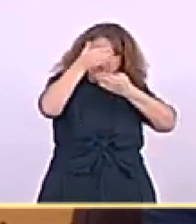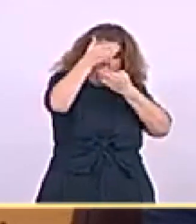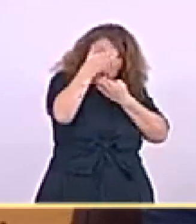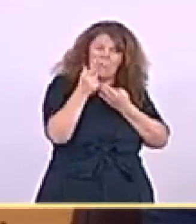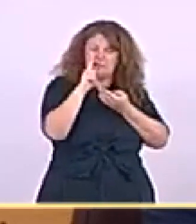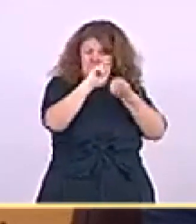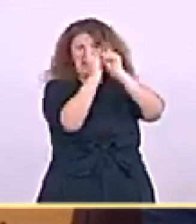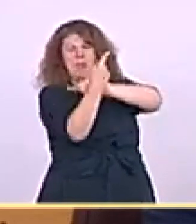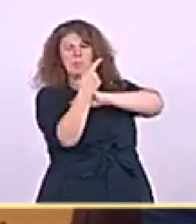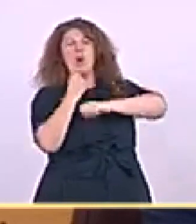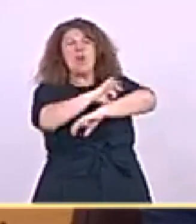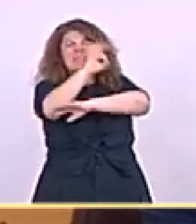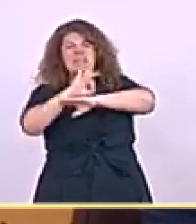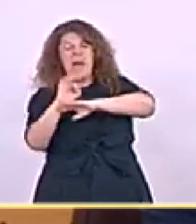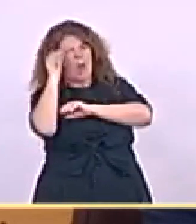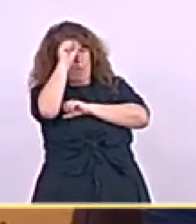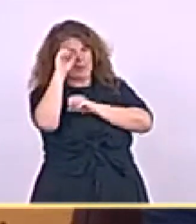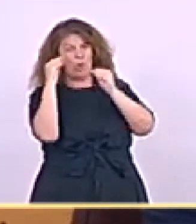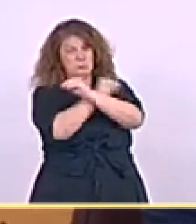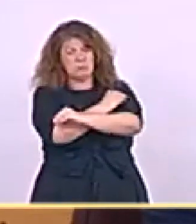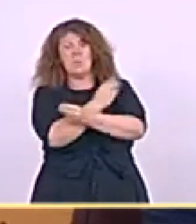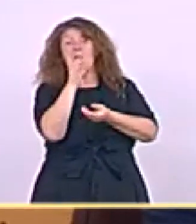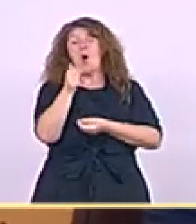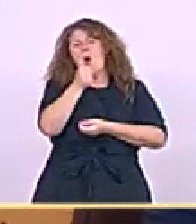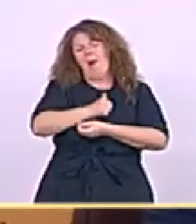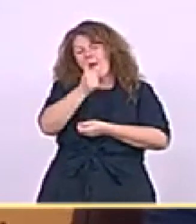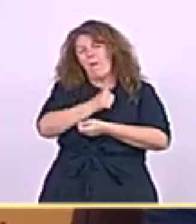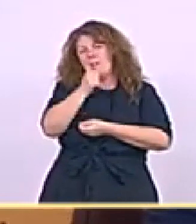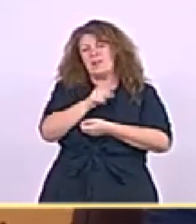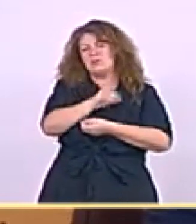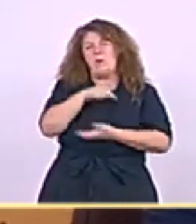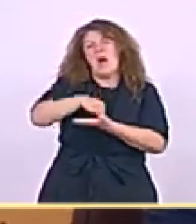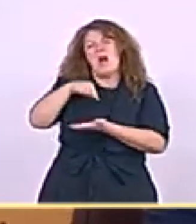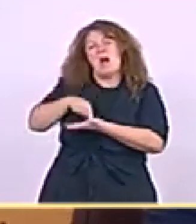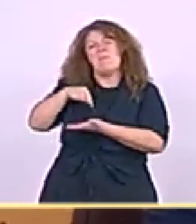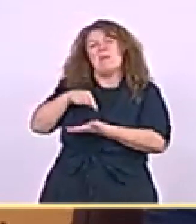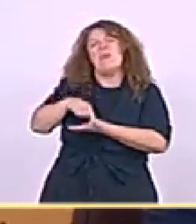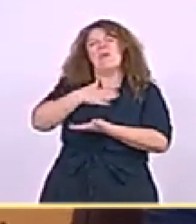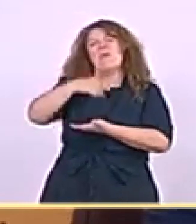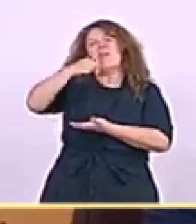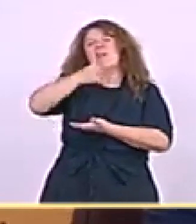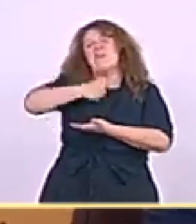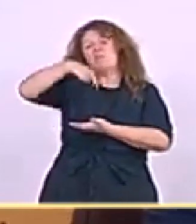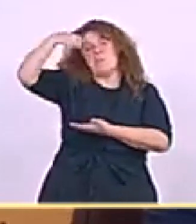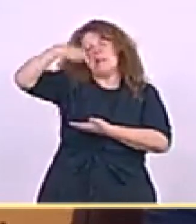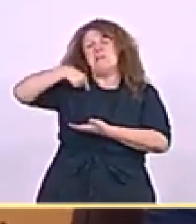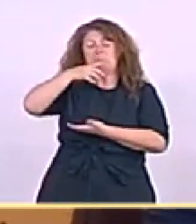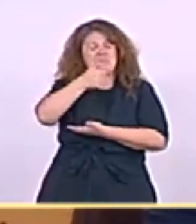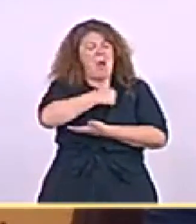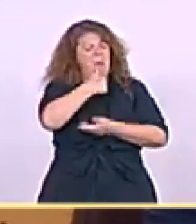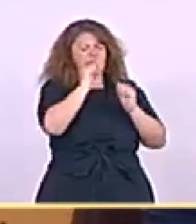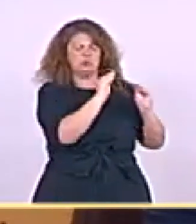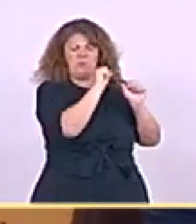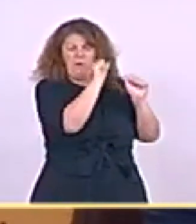vecino reivindique las ciudades autónomas de Ceuta y de Melilla como suyas. Pero si Marruecos se enfada, pues nos envía otra invasión